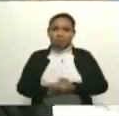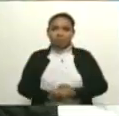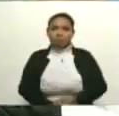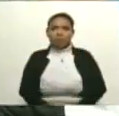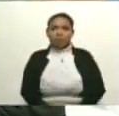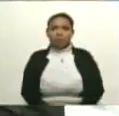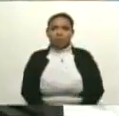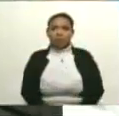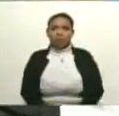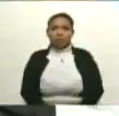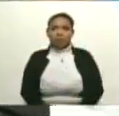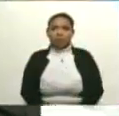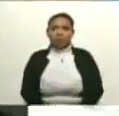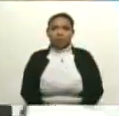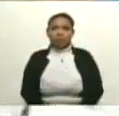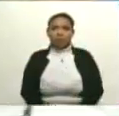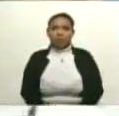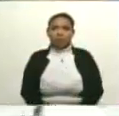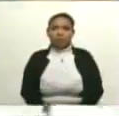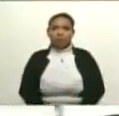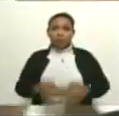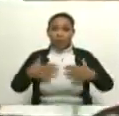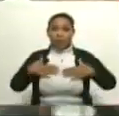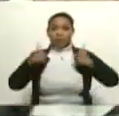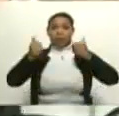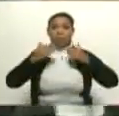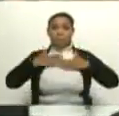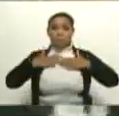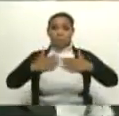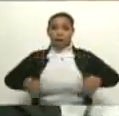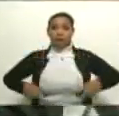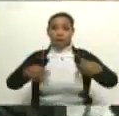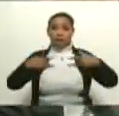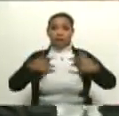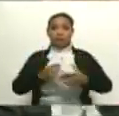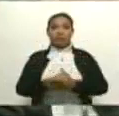Es que salvaron mi vida. Claro, vale.